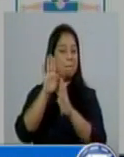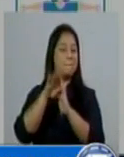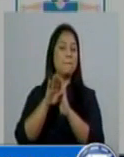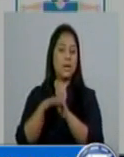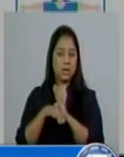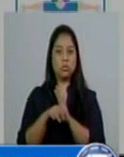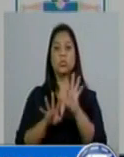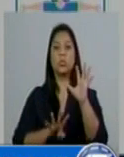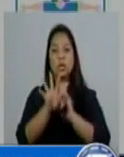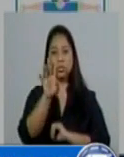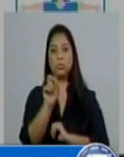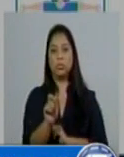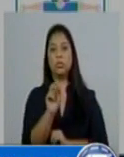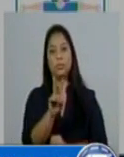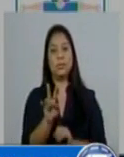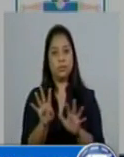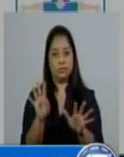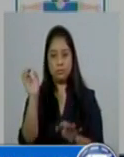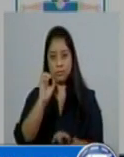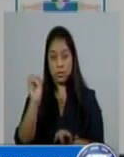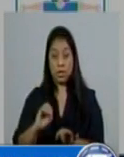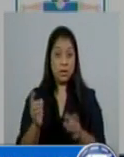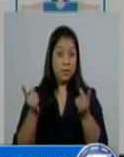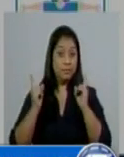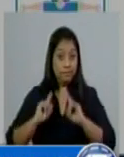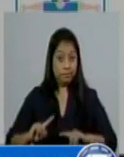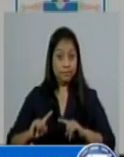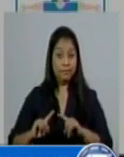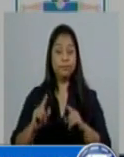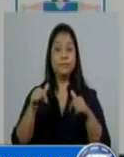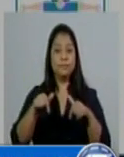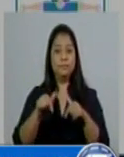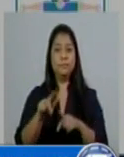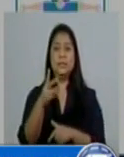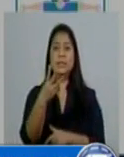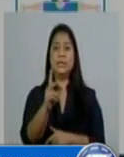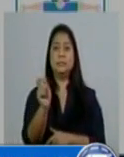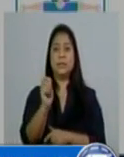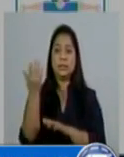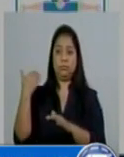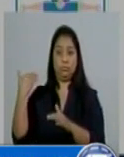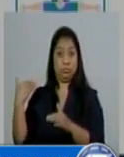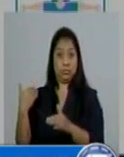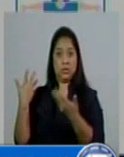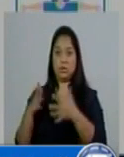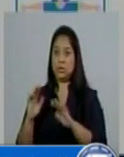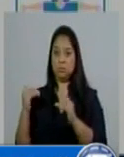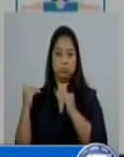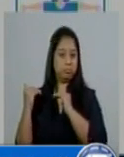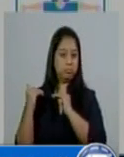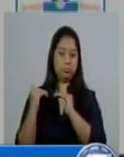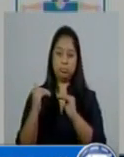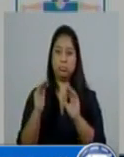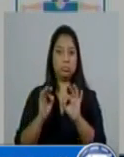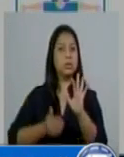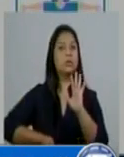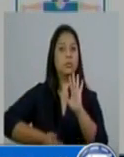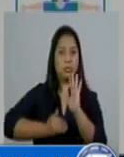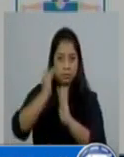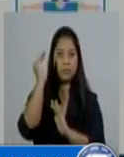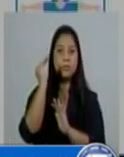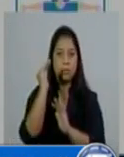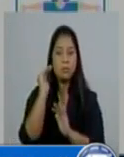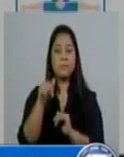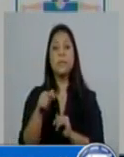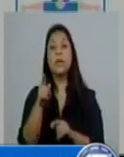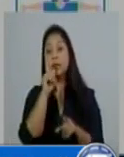.29%. Sin embargo, la tendencia de los últimos tres meses se mantiene al alza. En el